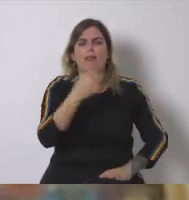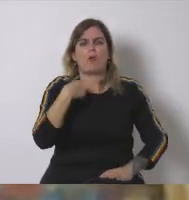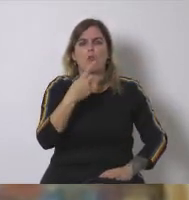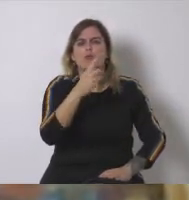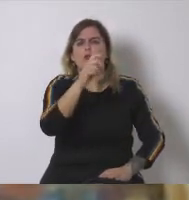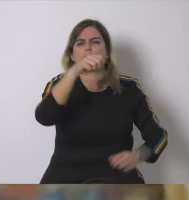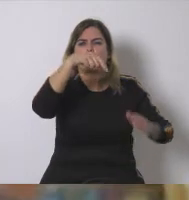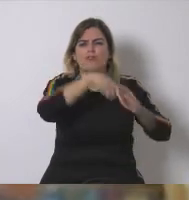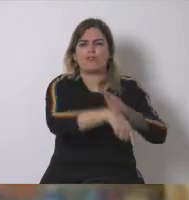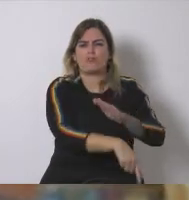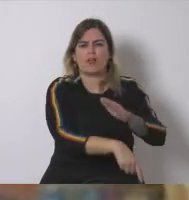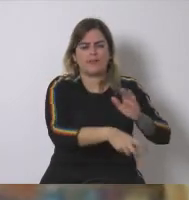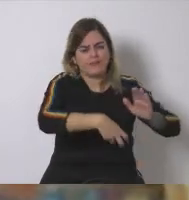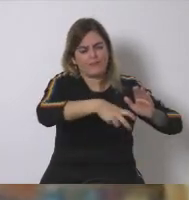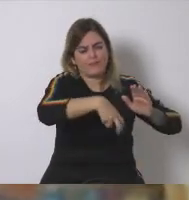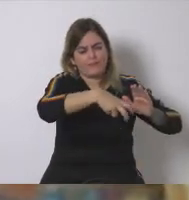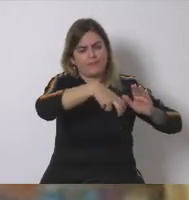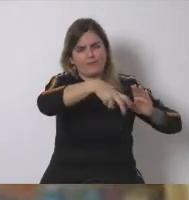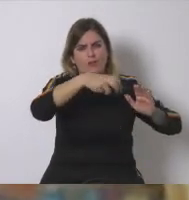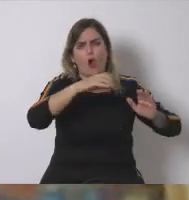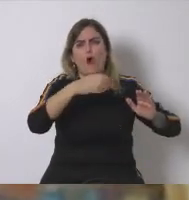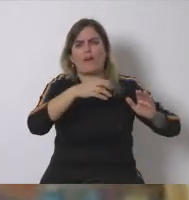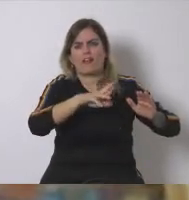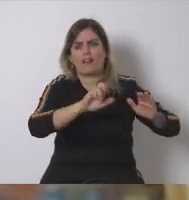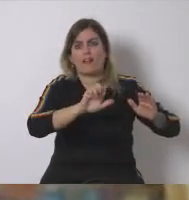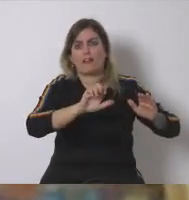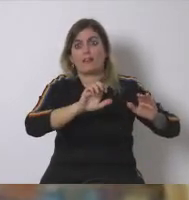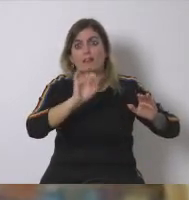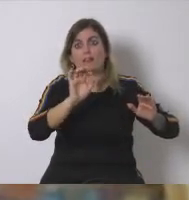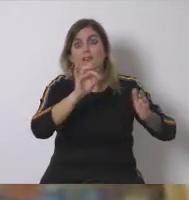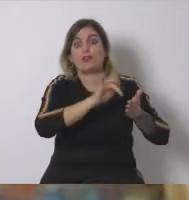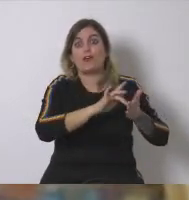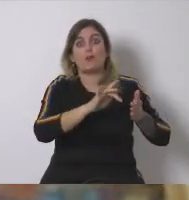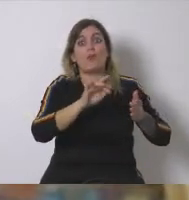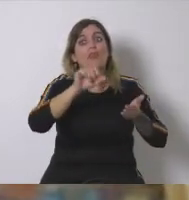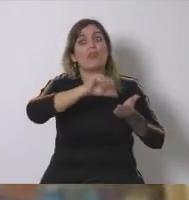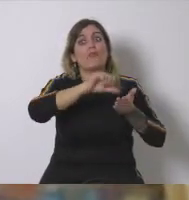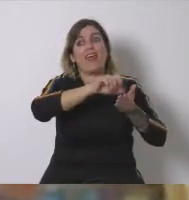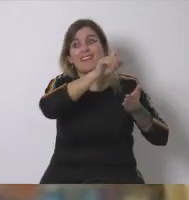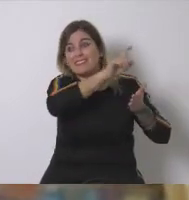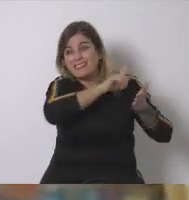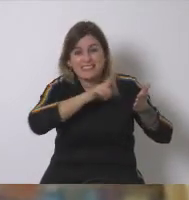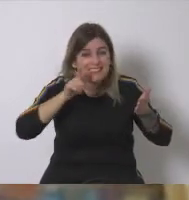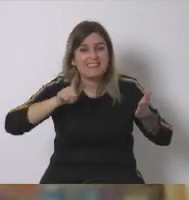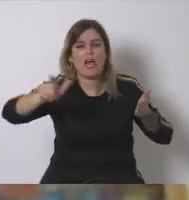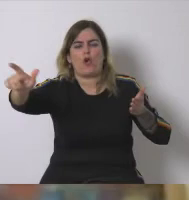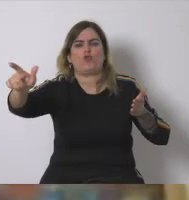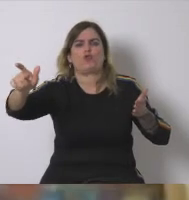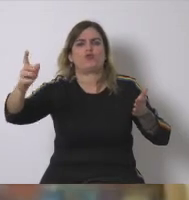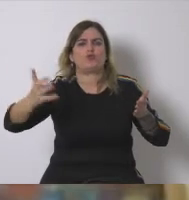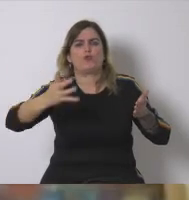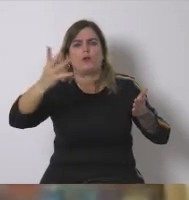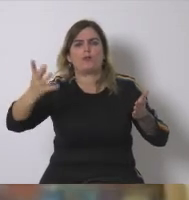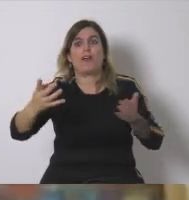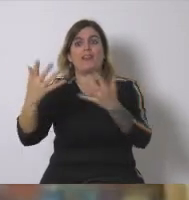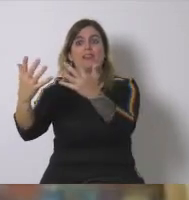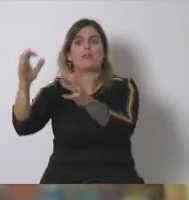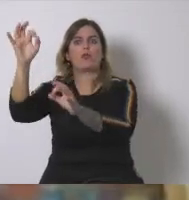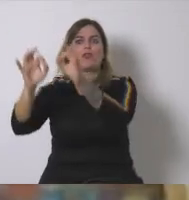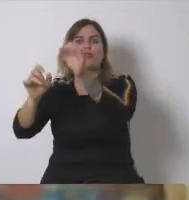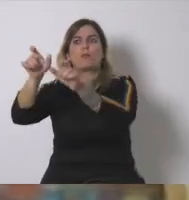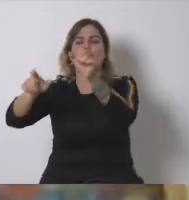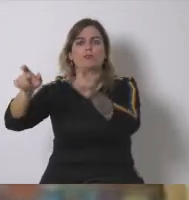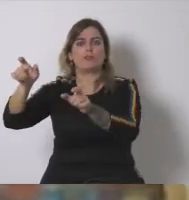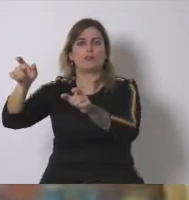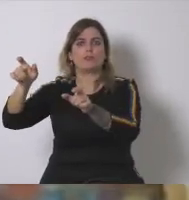profundidad, que está provocando que en ciudades a cuatro horas de la mina el 10% de la población sufra